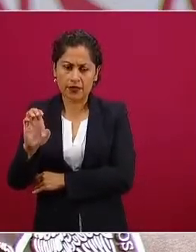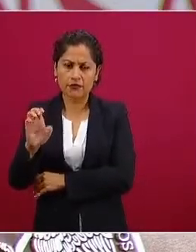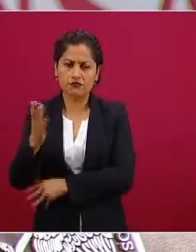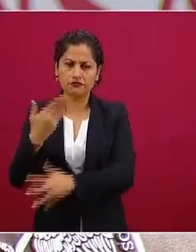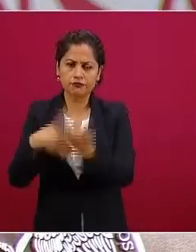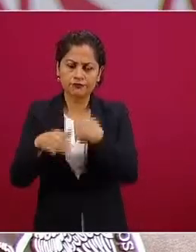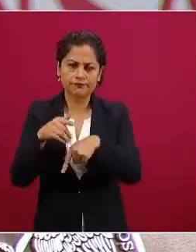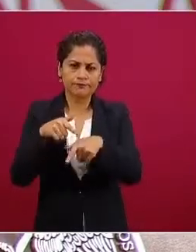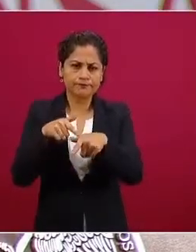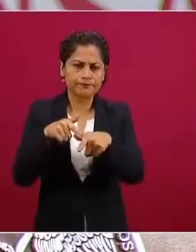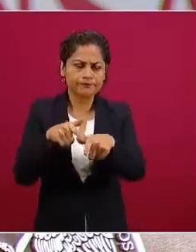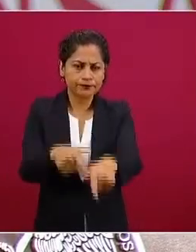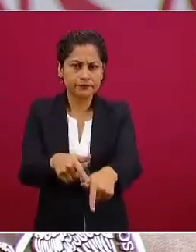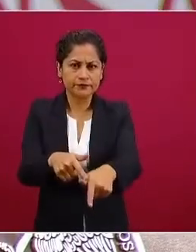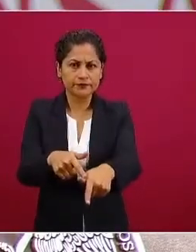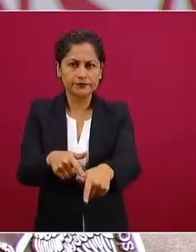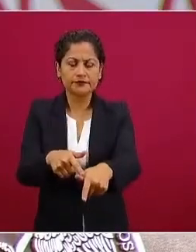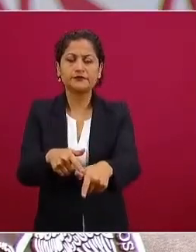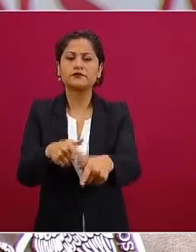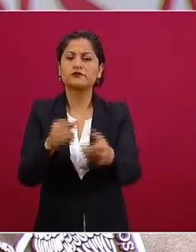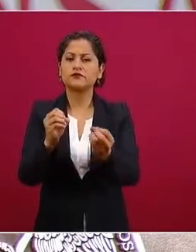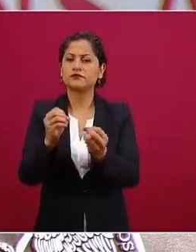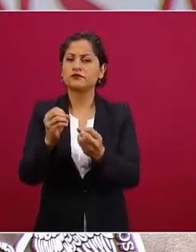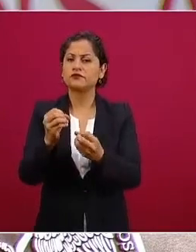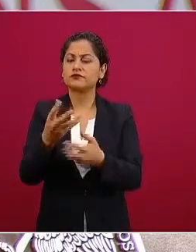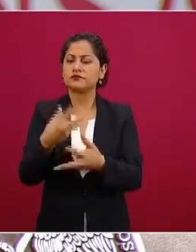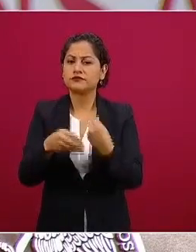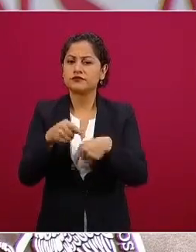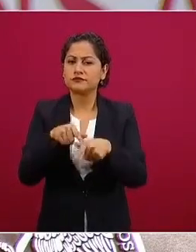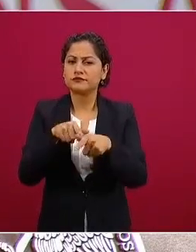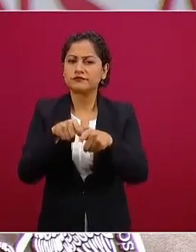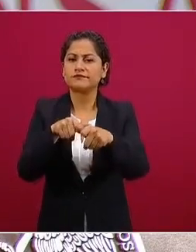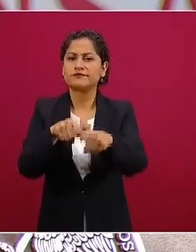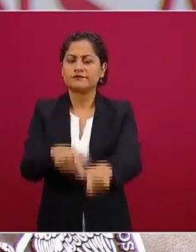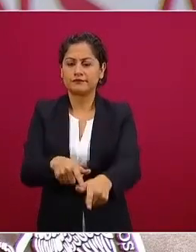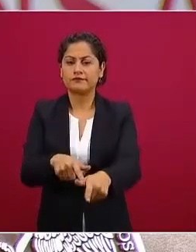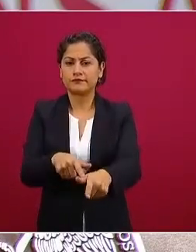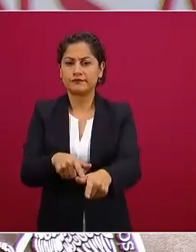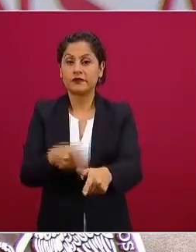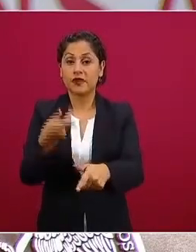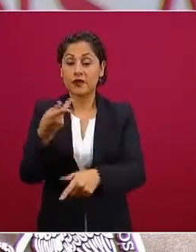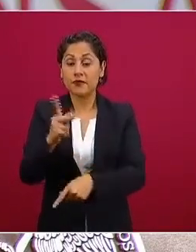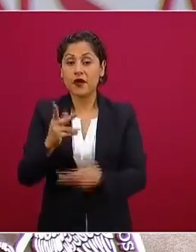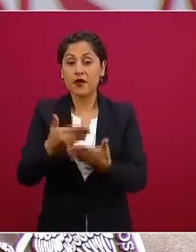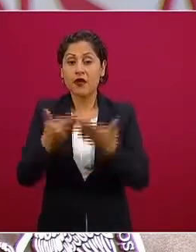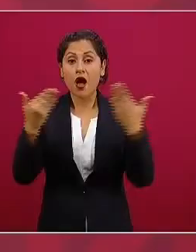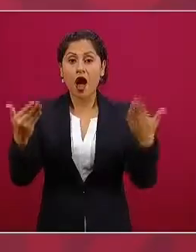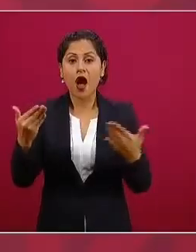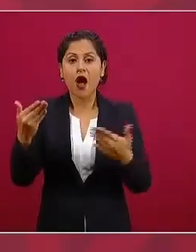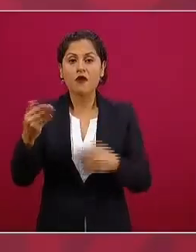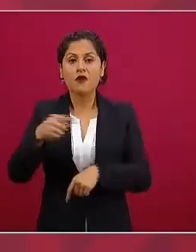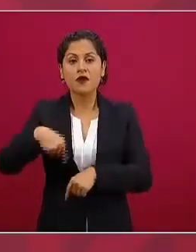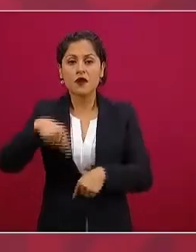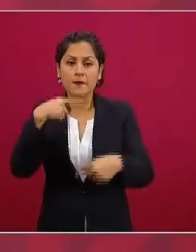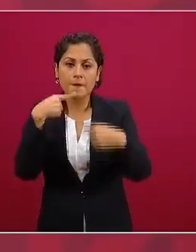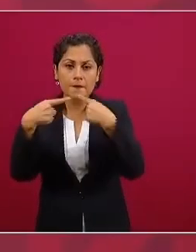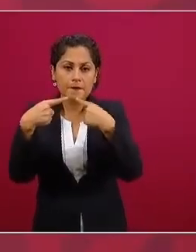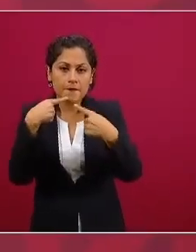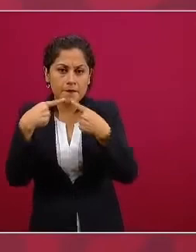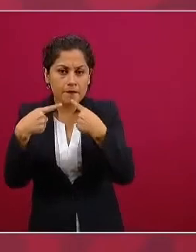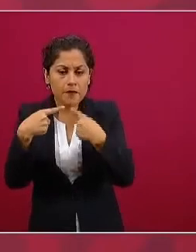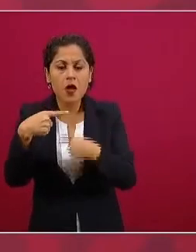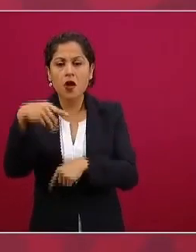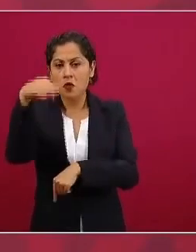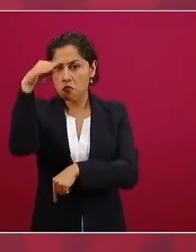considerando más el que no debemos de apostar a crecer por crecer